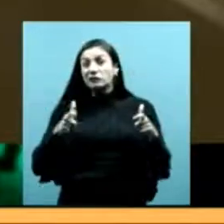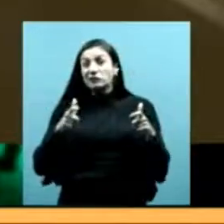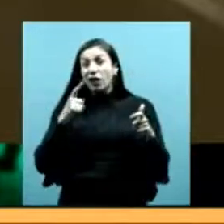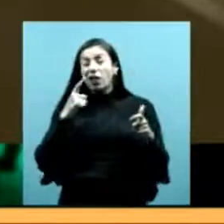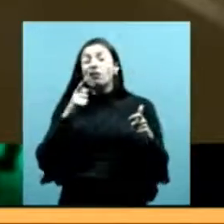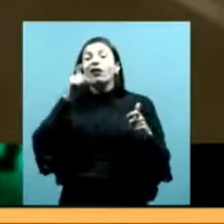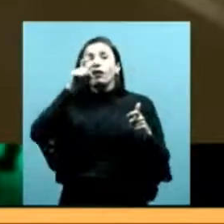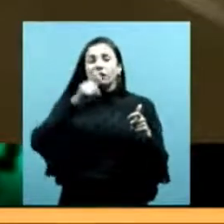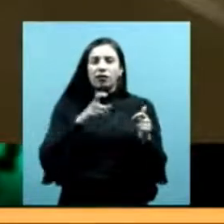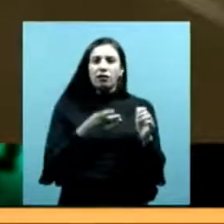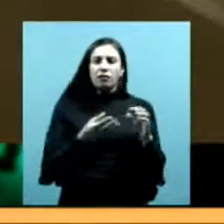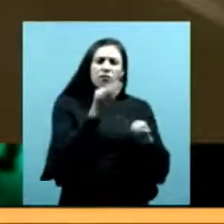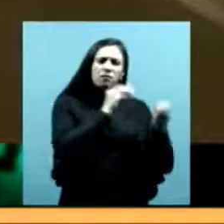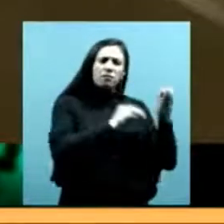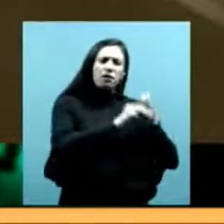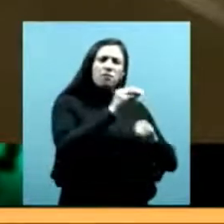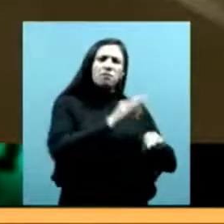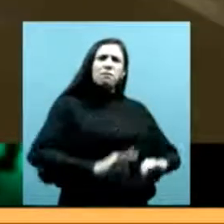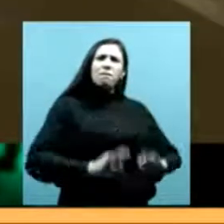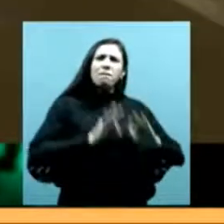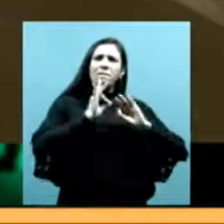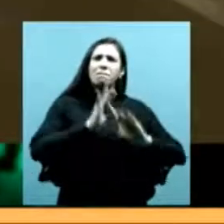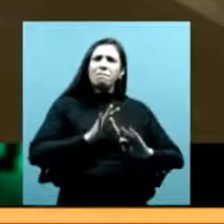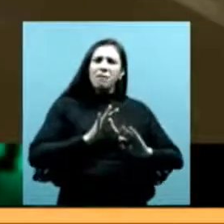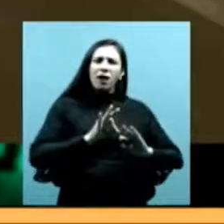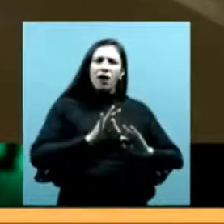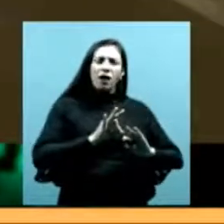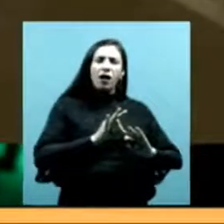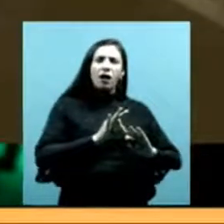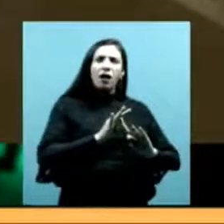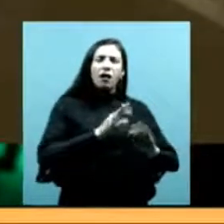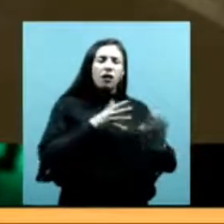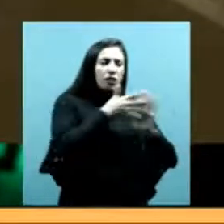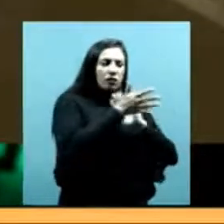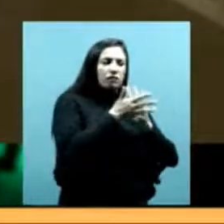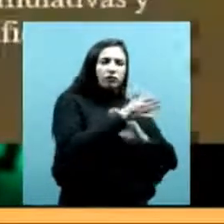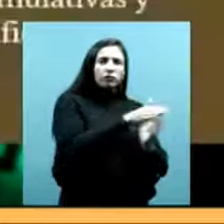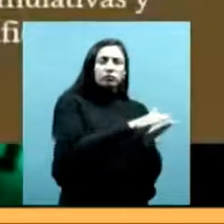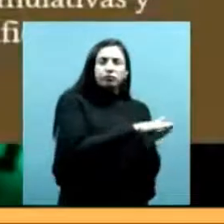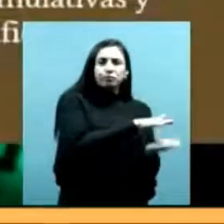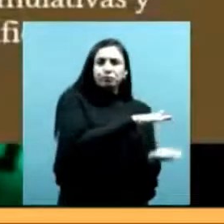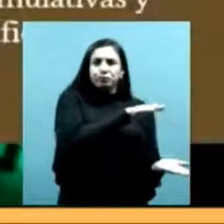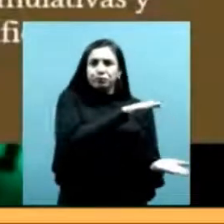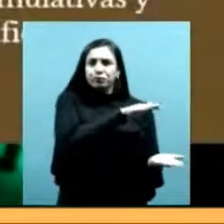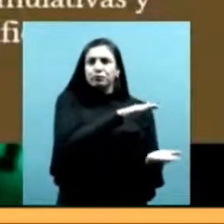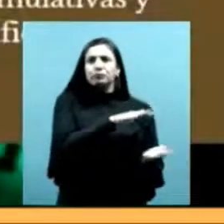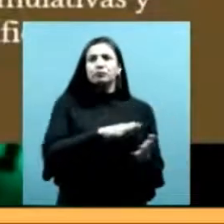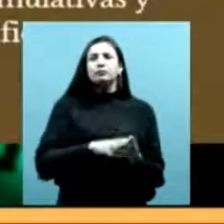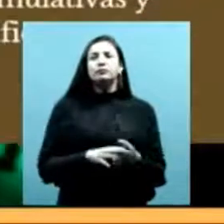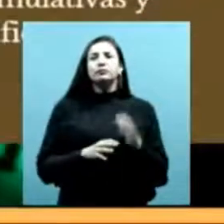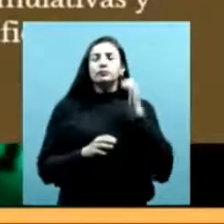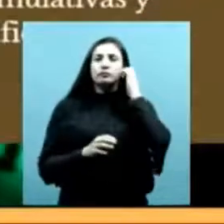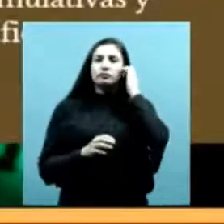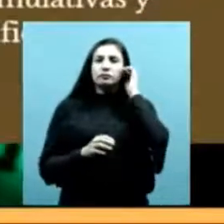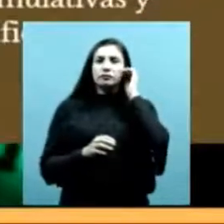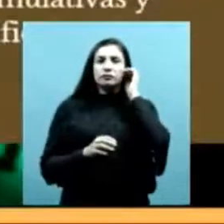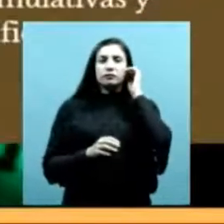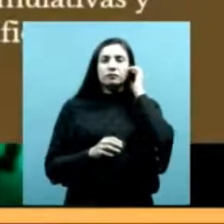exception, que ahora voy a contar qué es, y el no reconocimiento de los pueblos indígenas. Entonces,